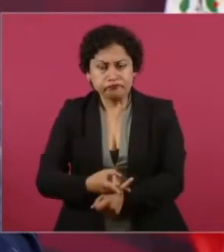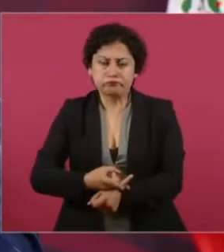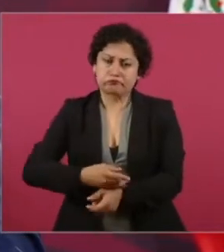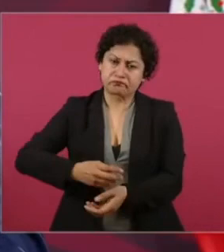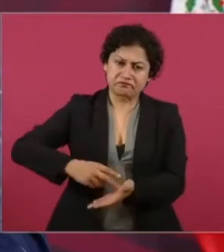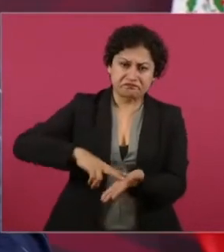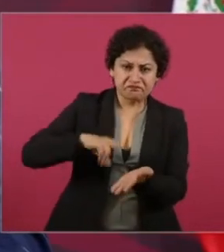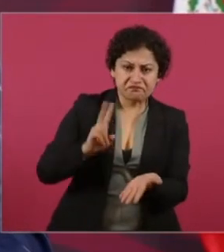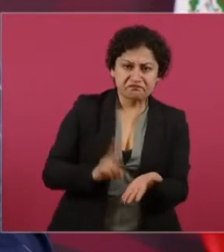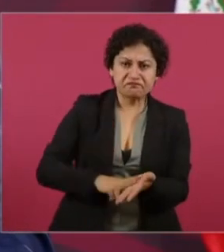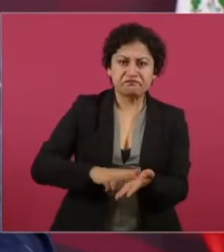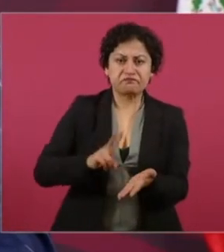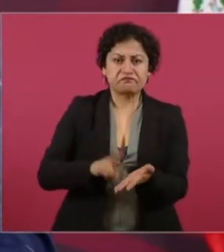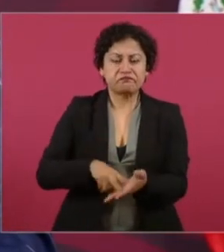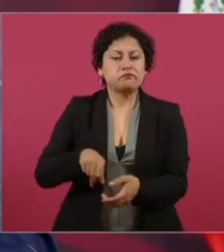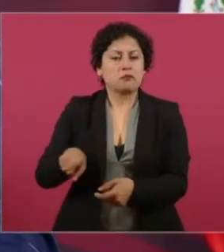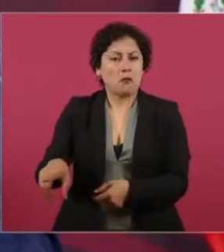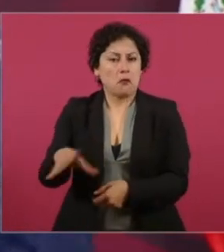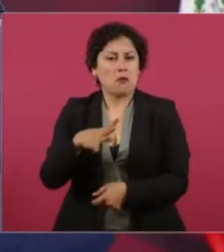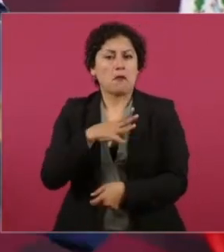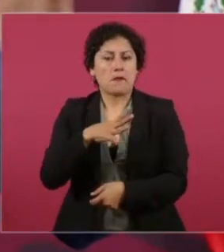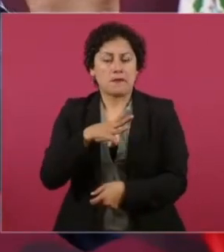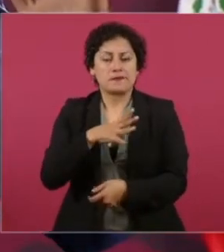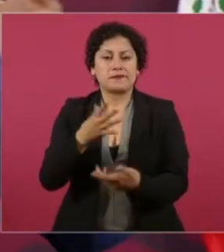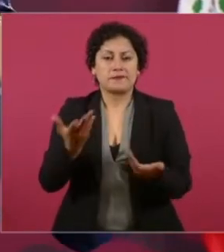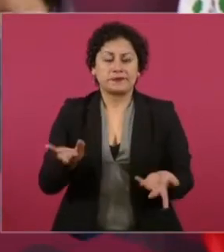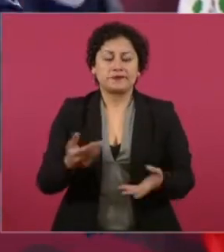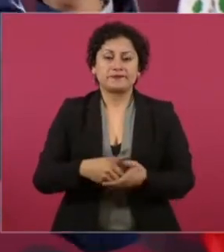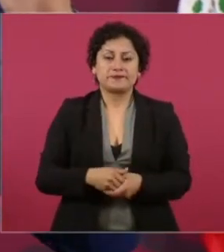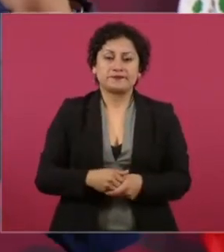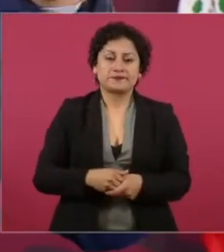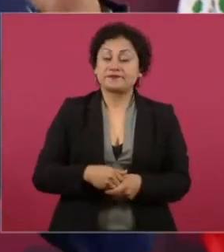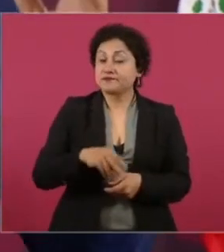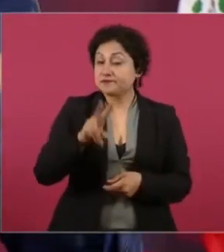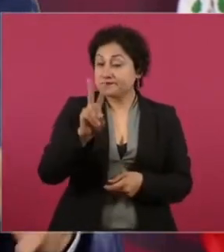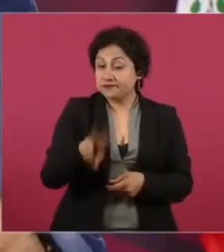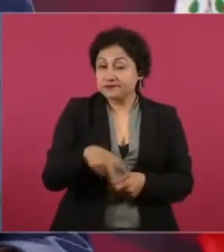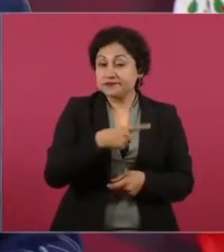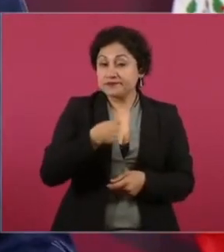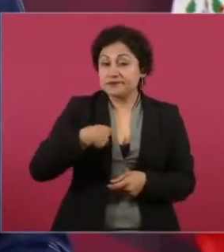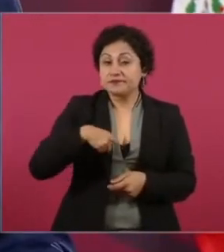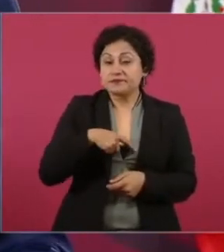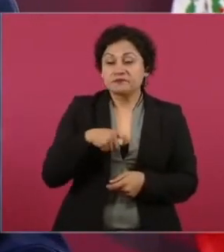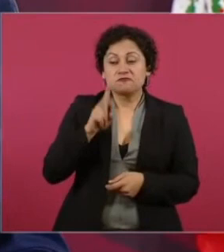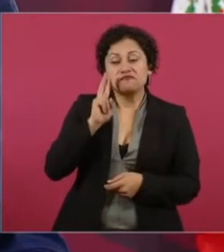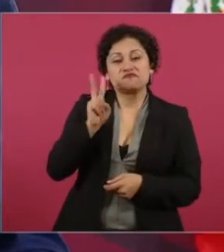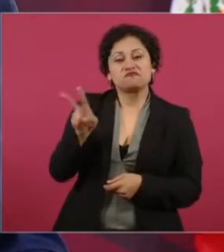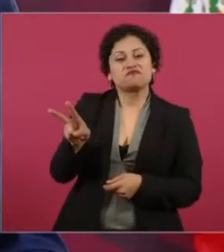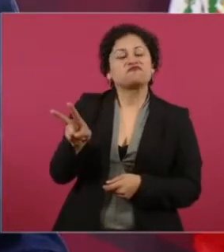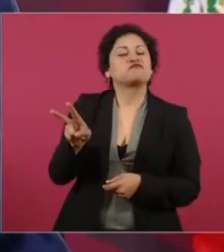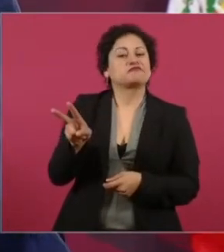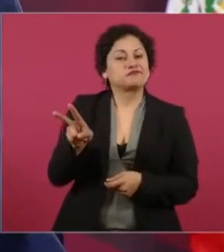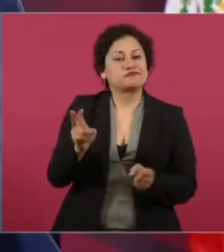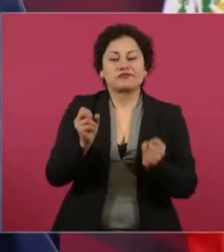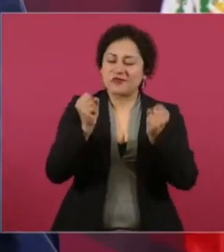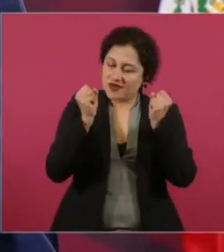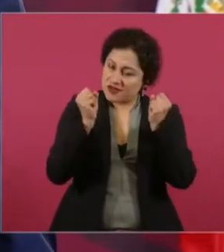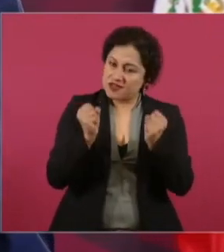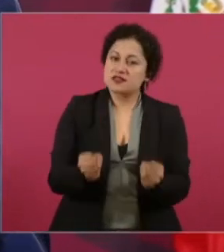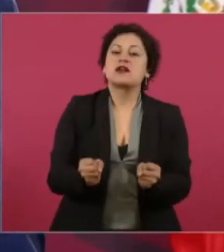y estamos muy seguros de que va